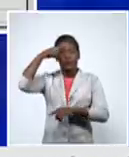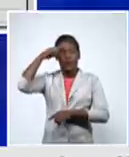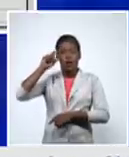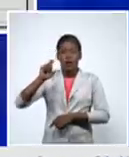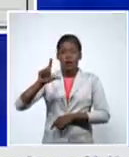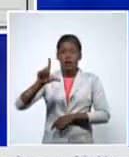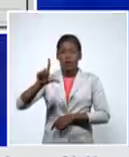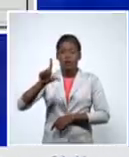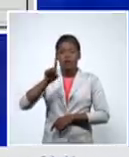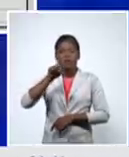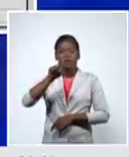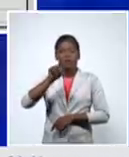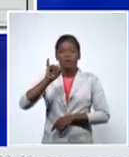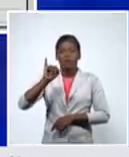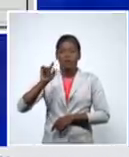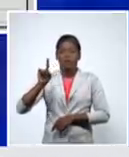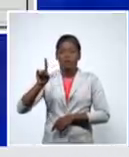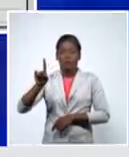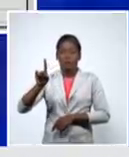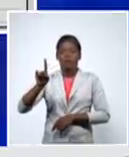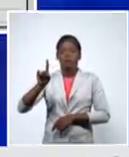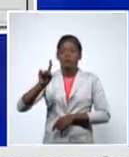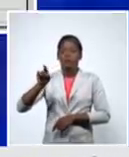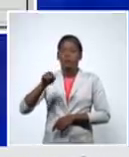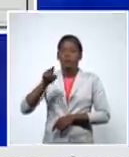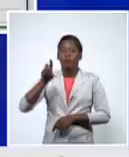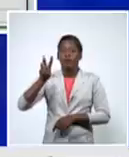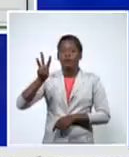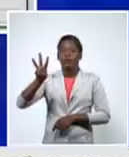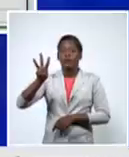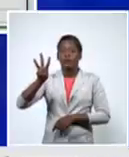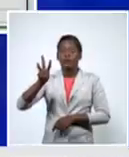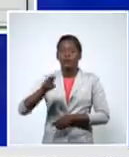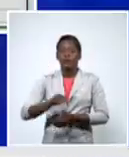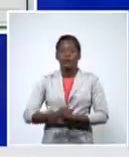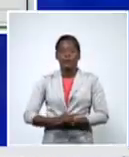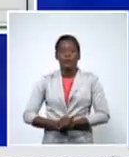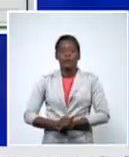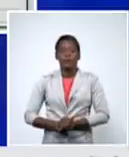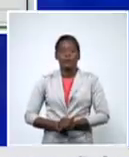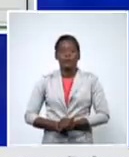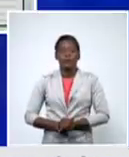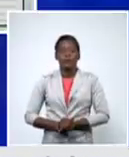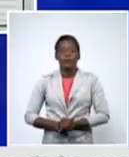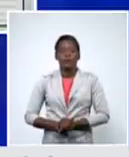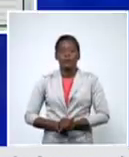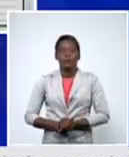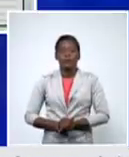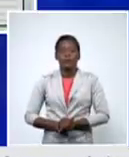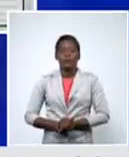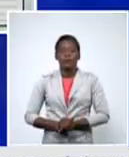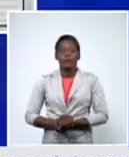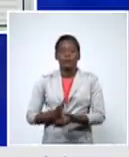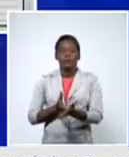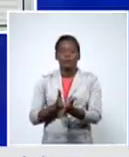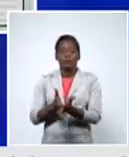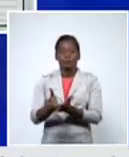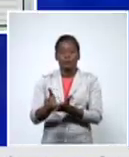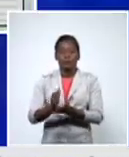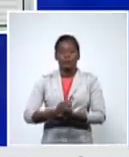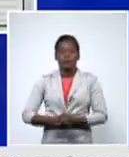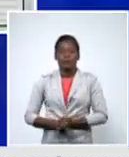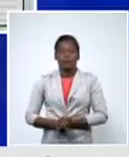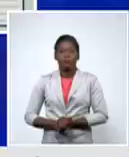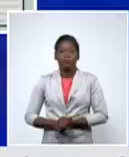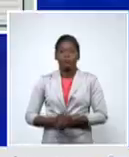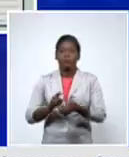161,3 después le sigue la provincia de